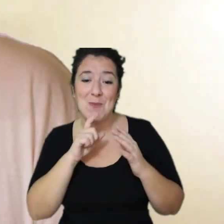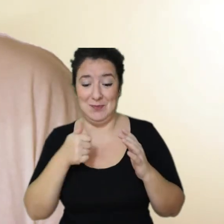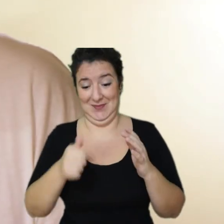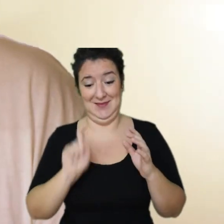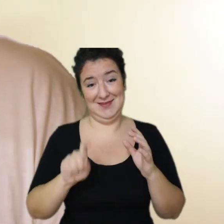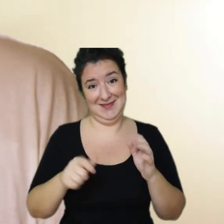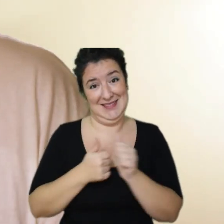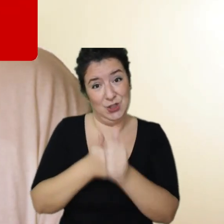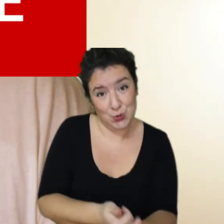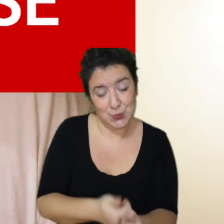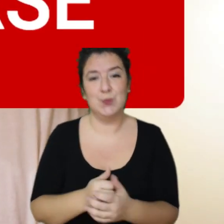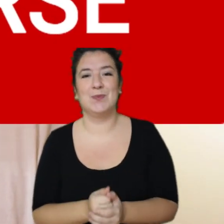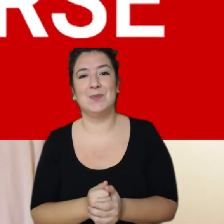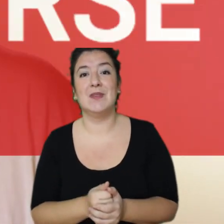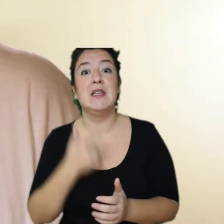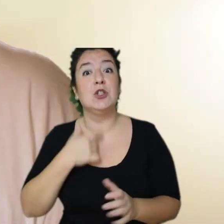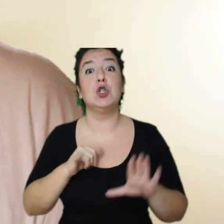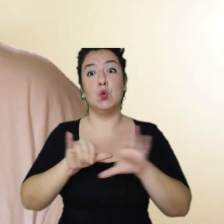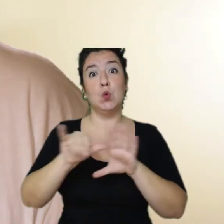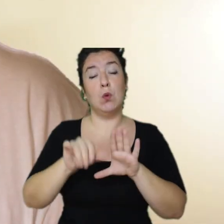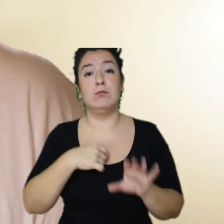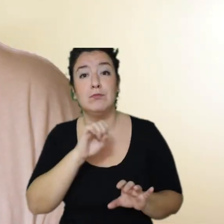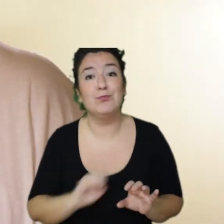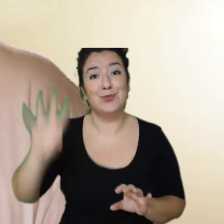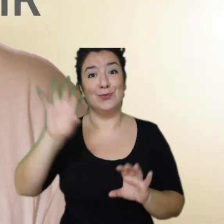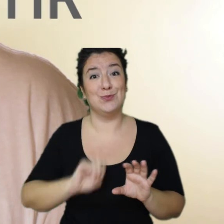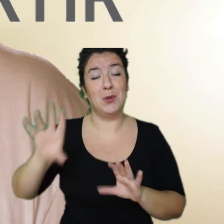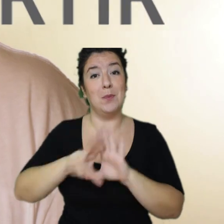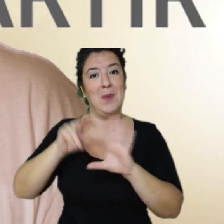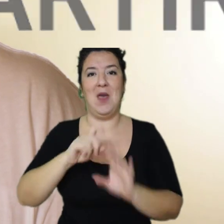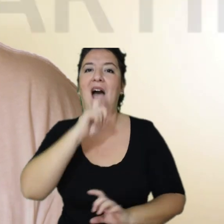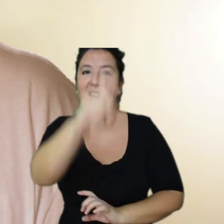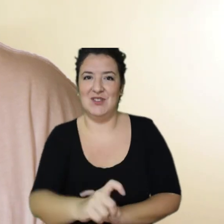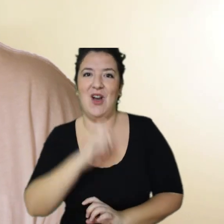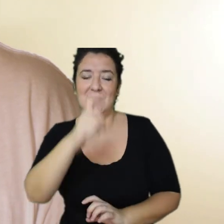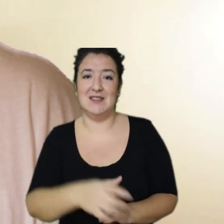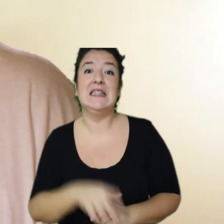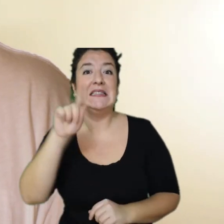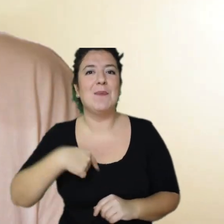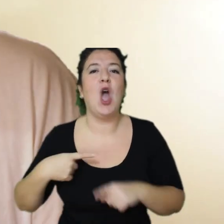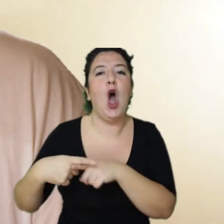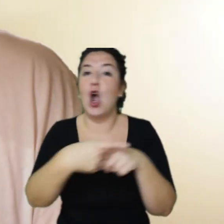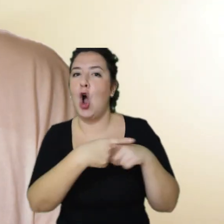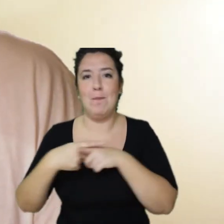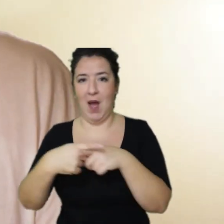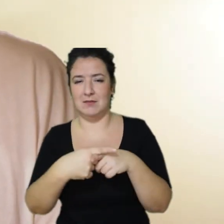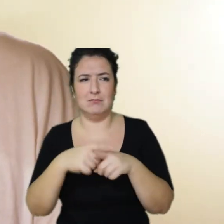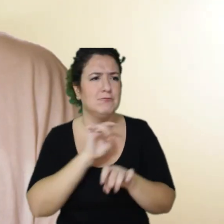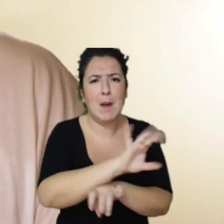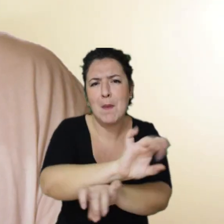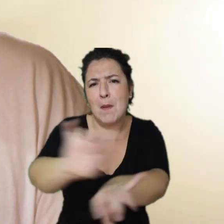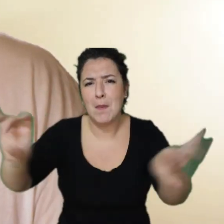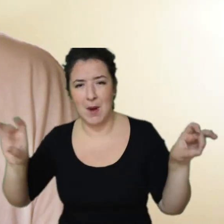avise cada vez que suba un nuevo vídeo y compártelo. Compartir es vivir. Y por supuesto no